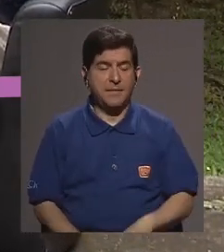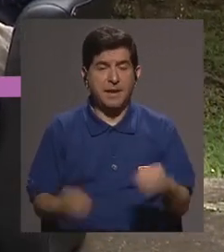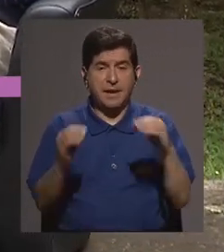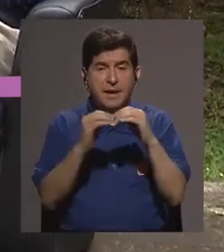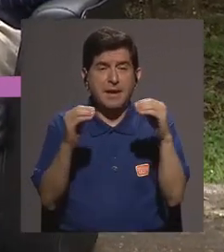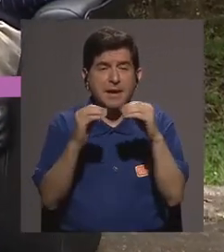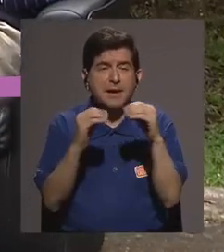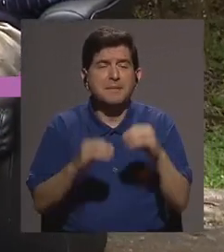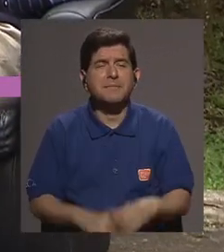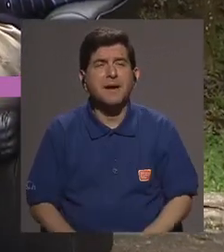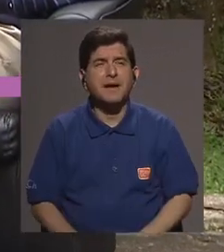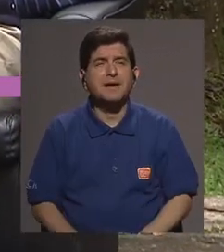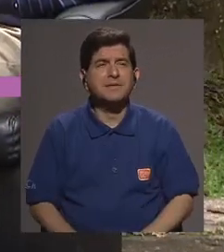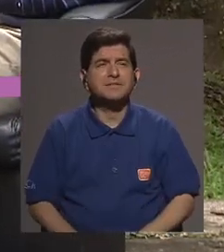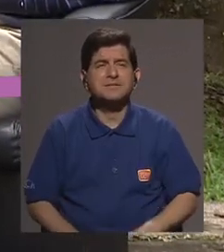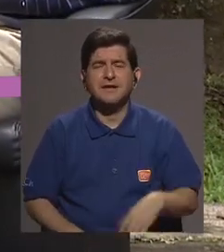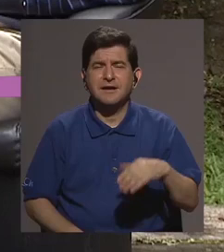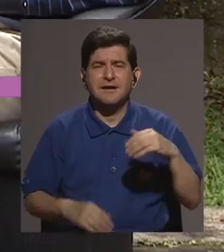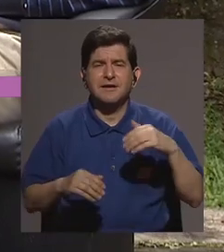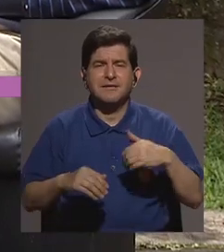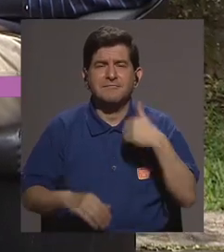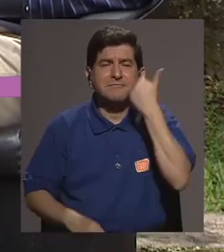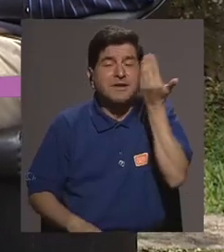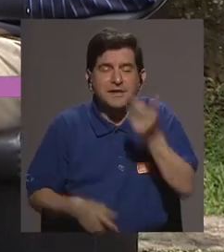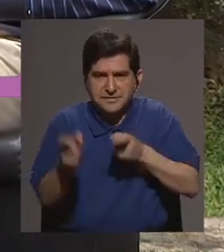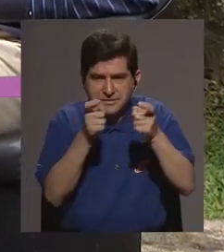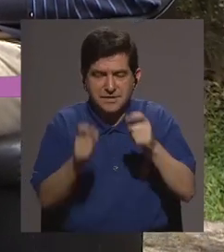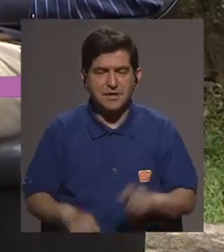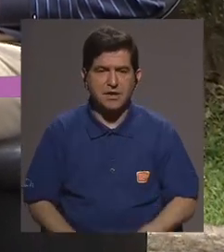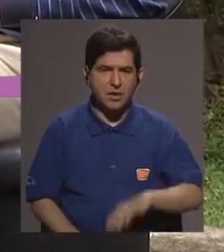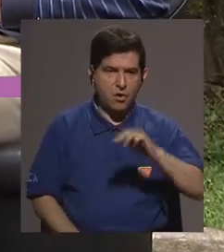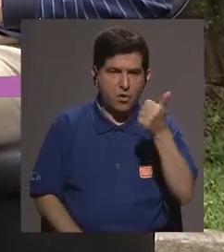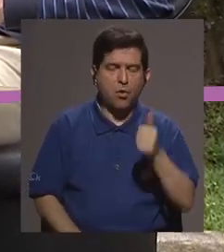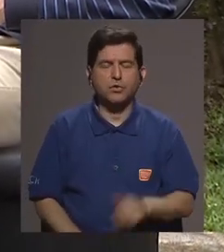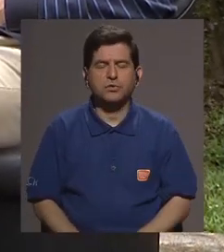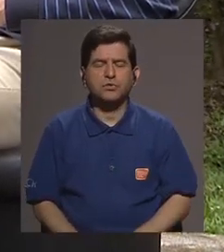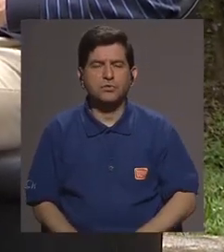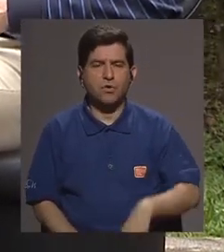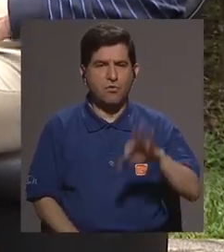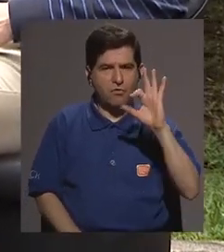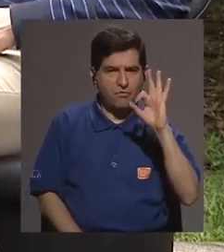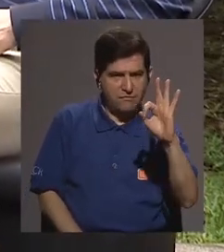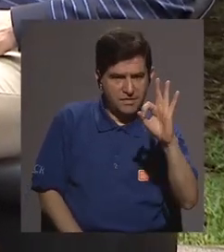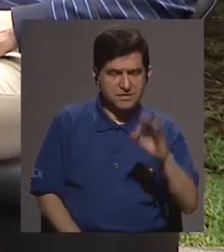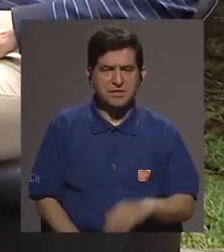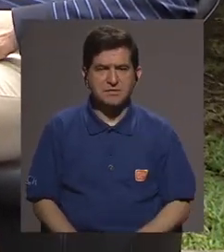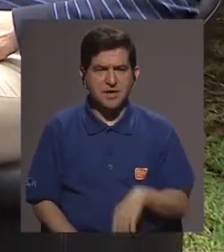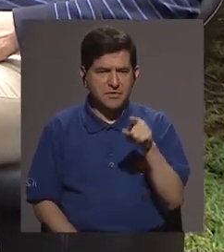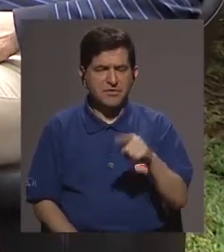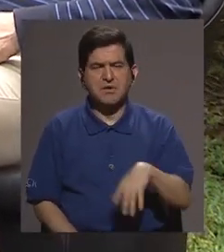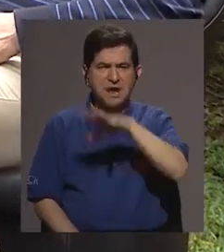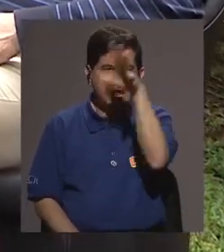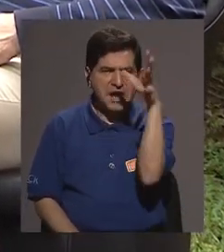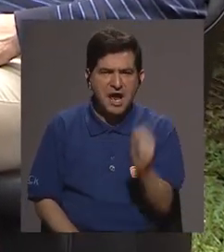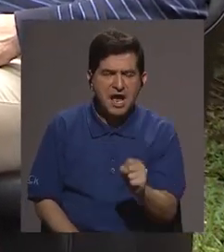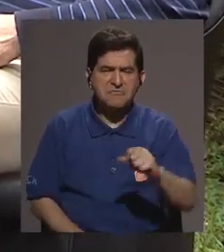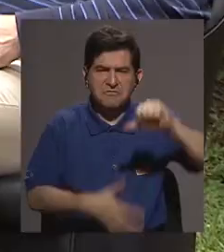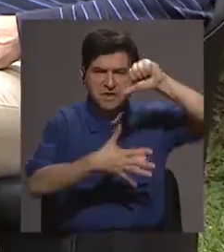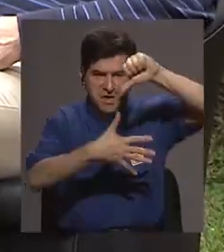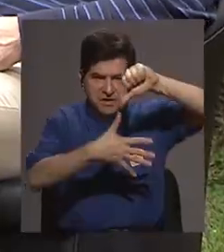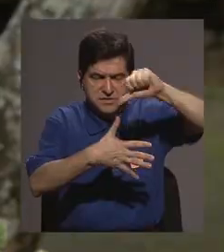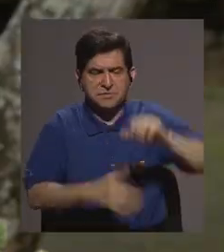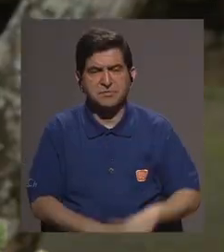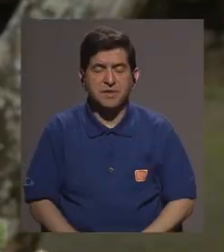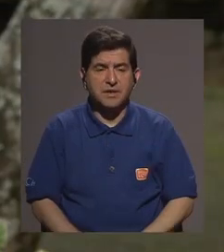que es el más lábil por decirlo de alguna manera luego hemos tenido casos de malaria por falcíparo que más bien se ve en la parte de África en